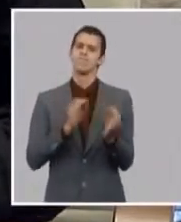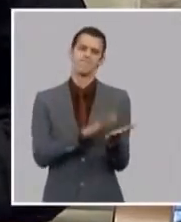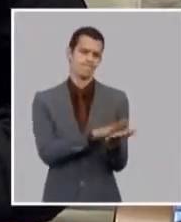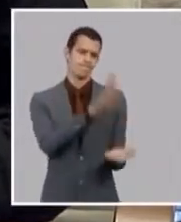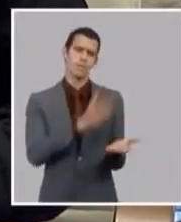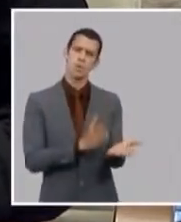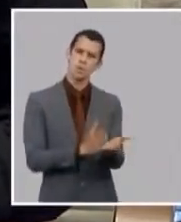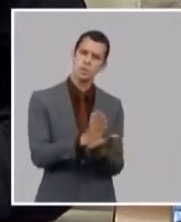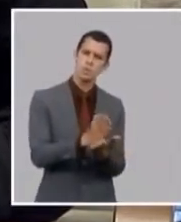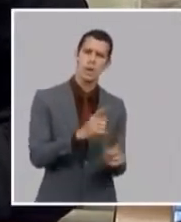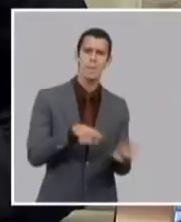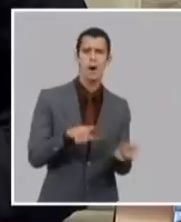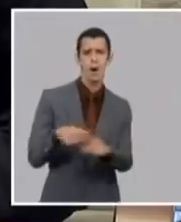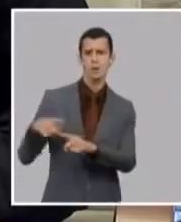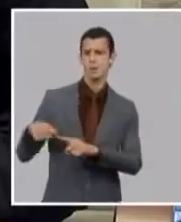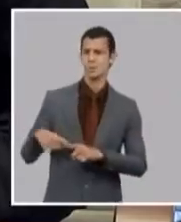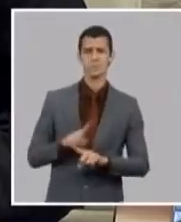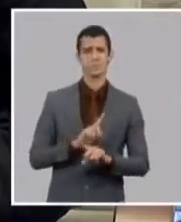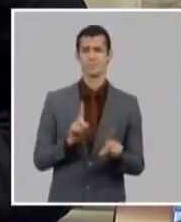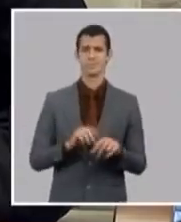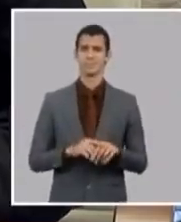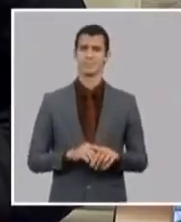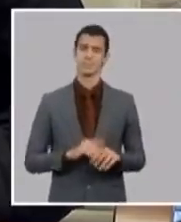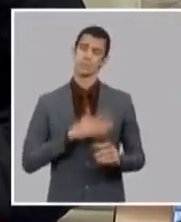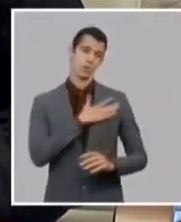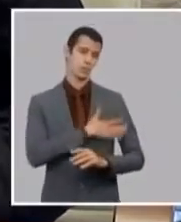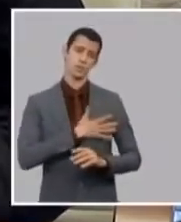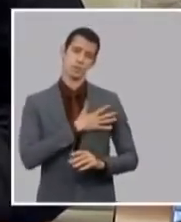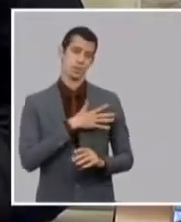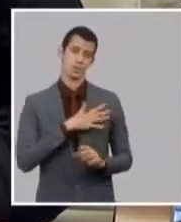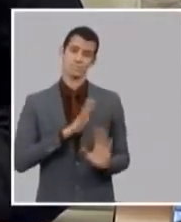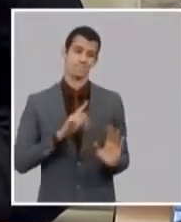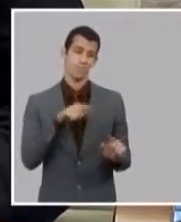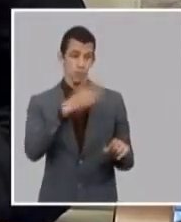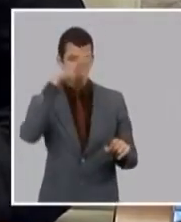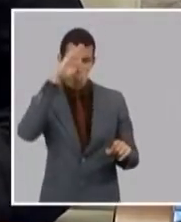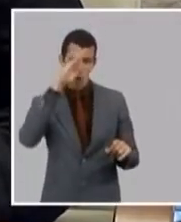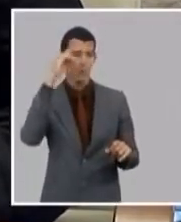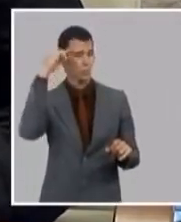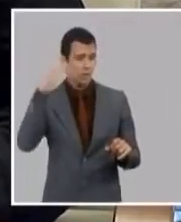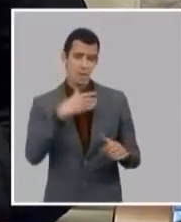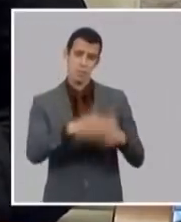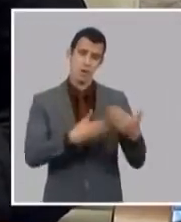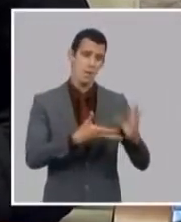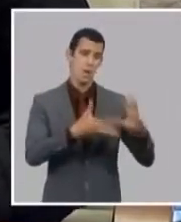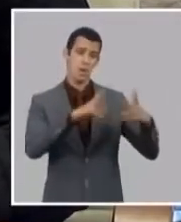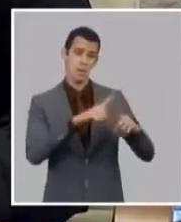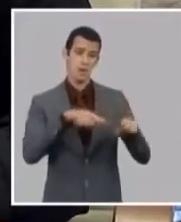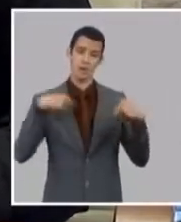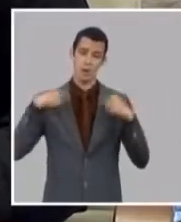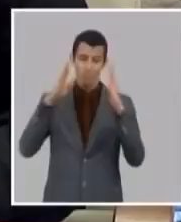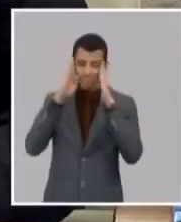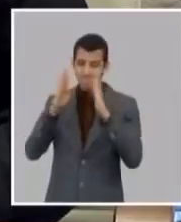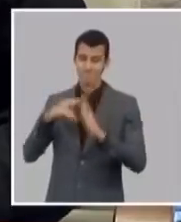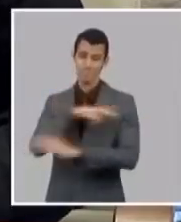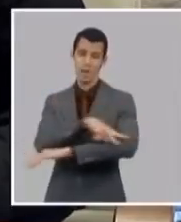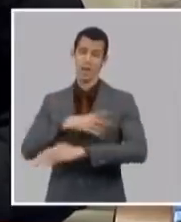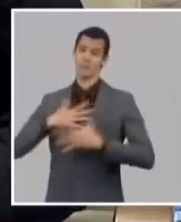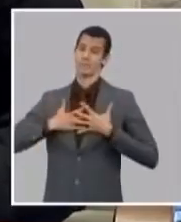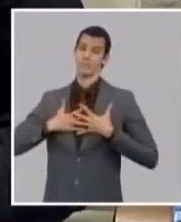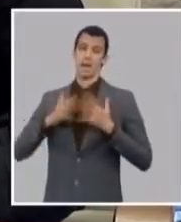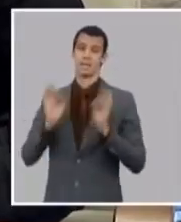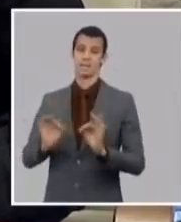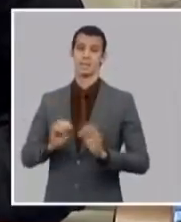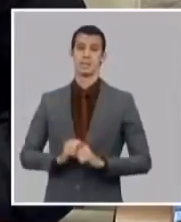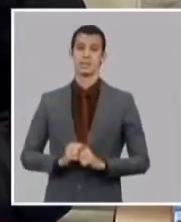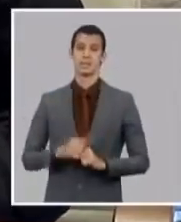solamente eso es que tenemos proveedores de muchos años que nos han después de tanto reclamarle nos han